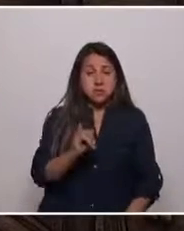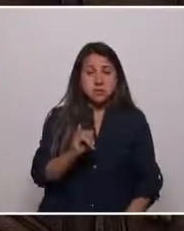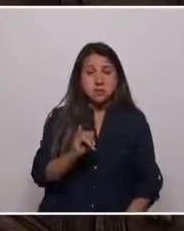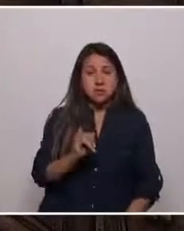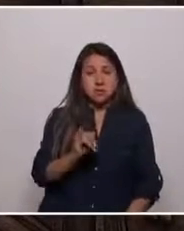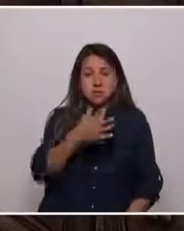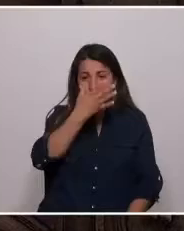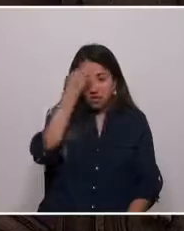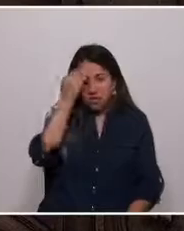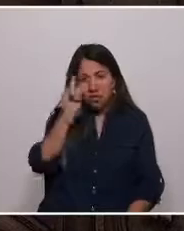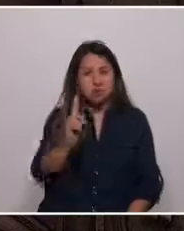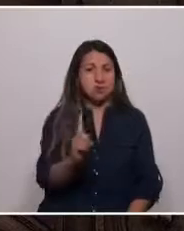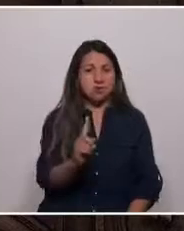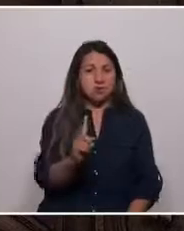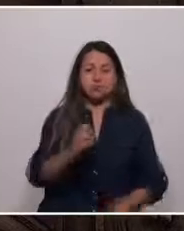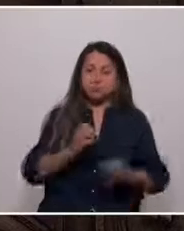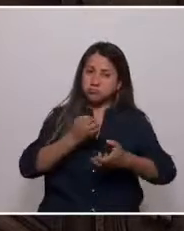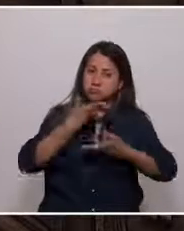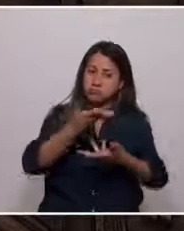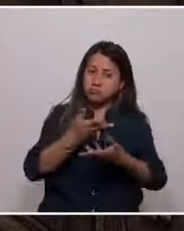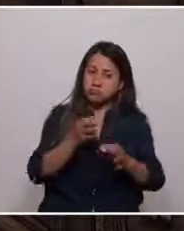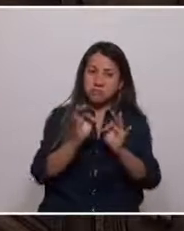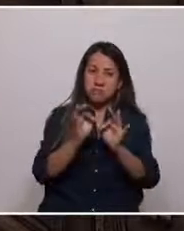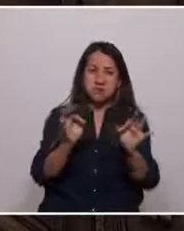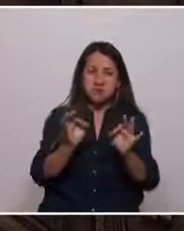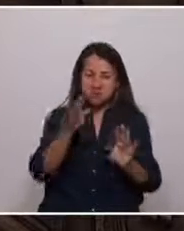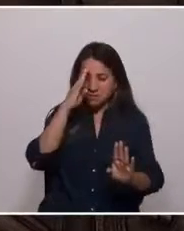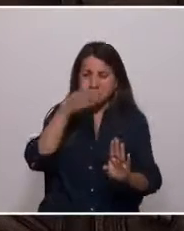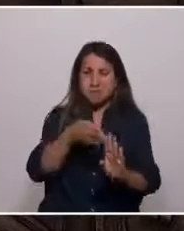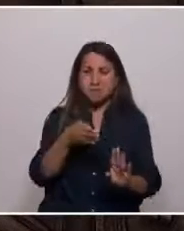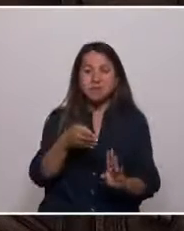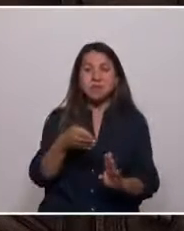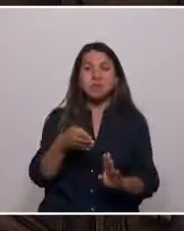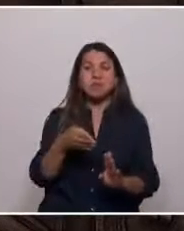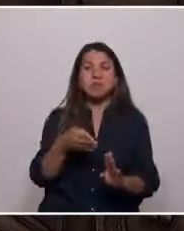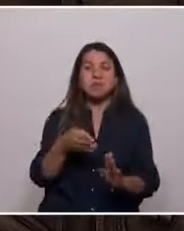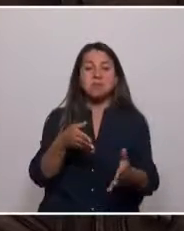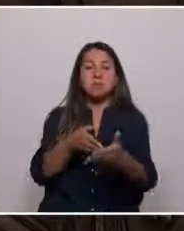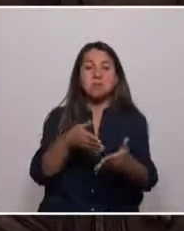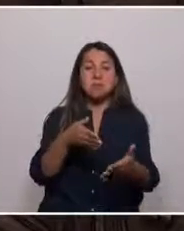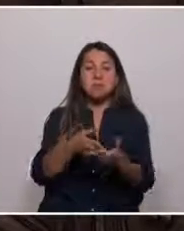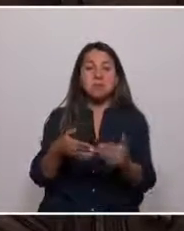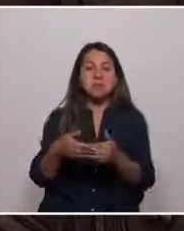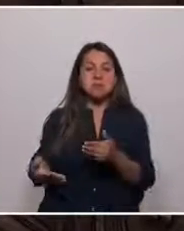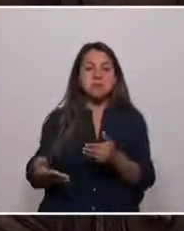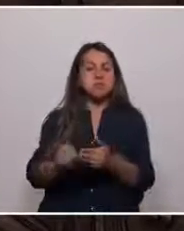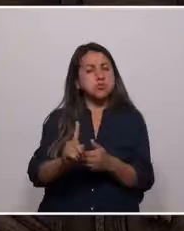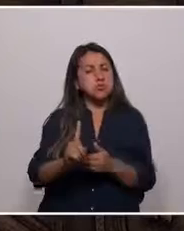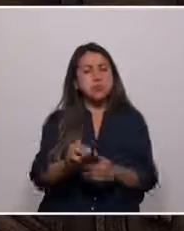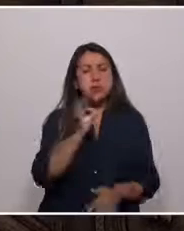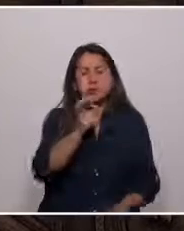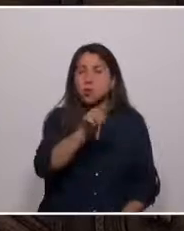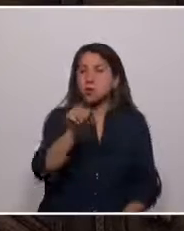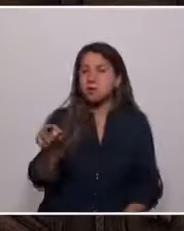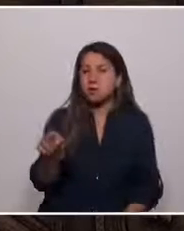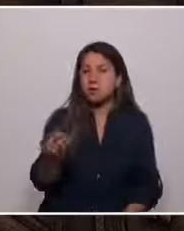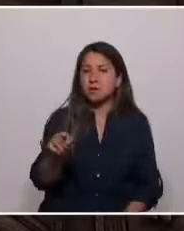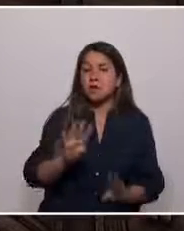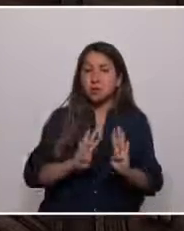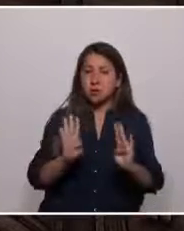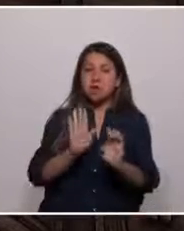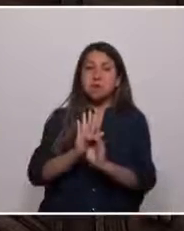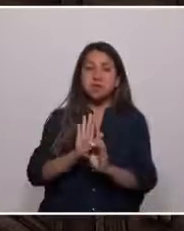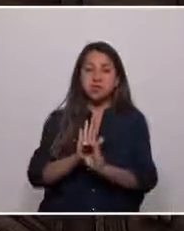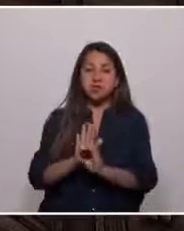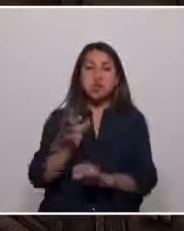que olvidar, y esto se lo digo especialmente a quienes insisten en torpedear el proceso, que esta Convención fue y es